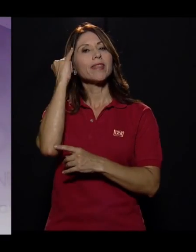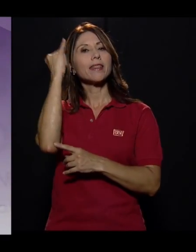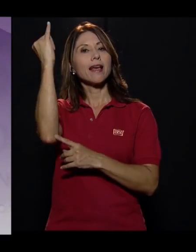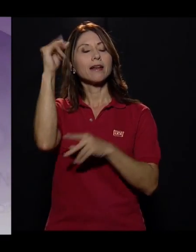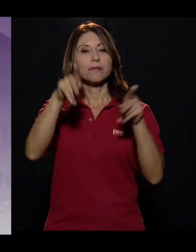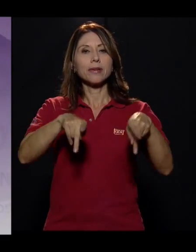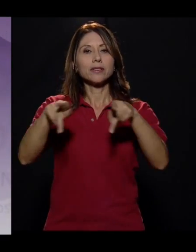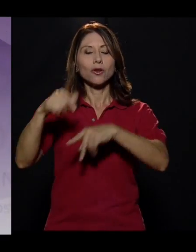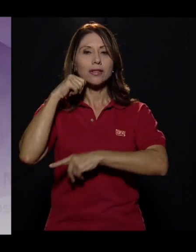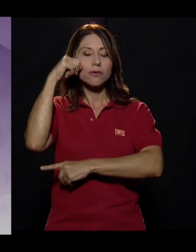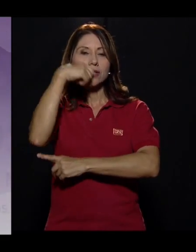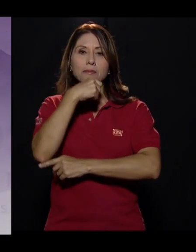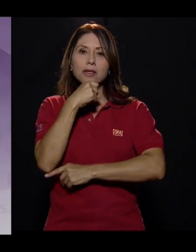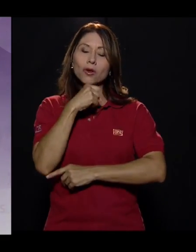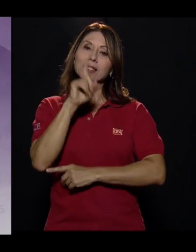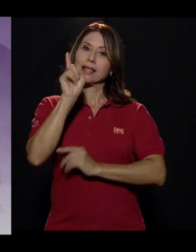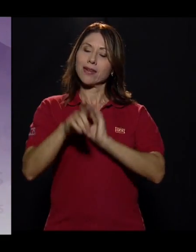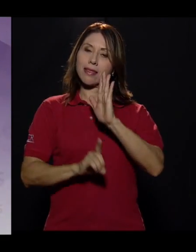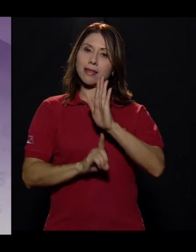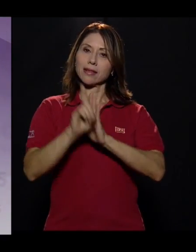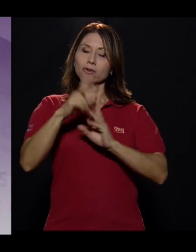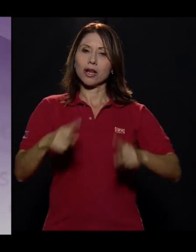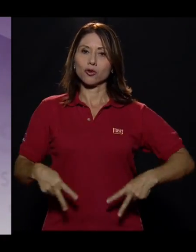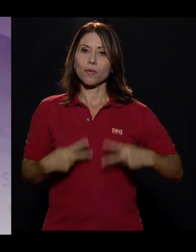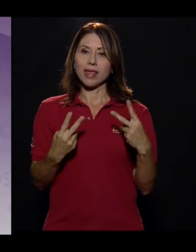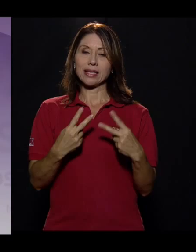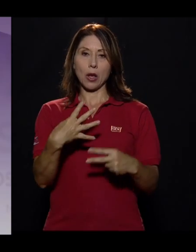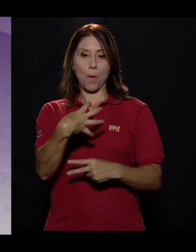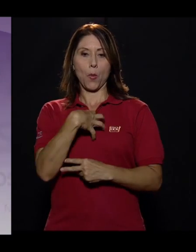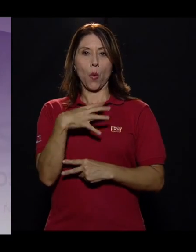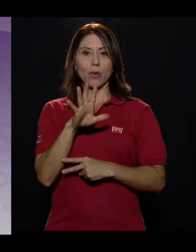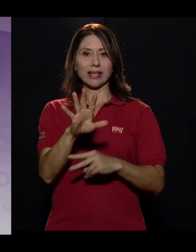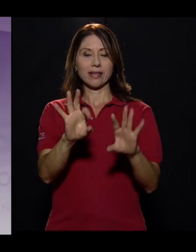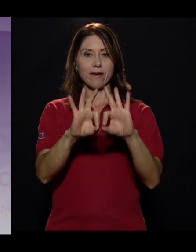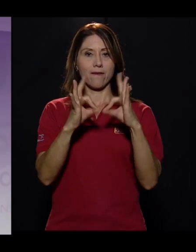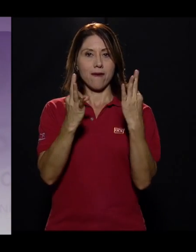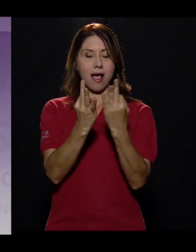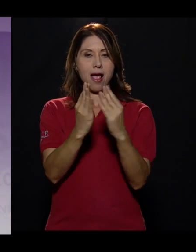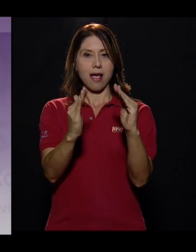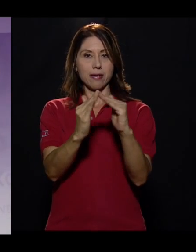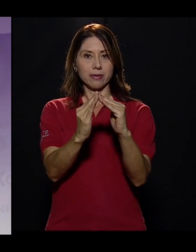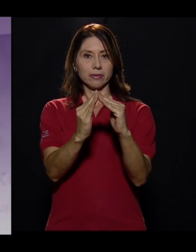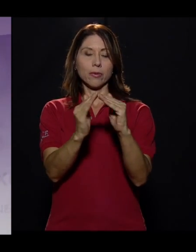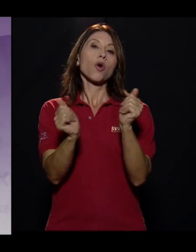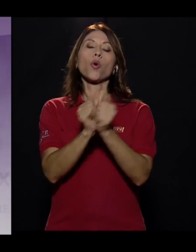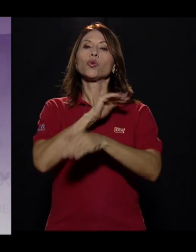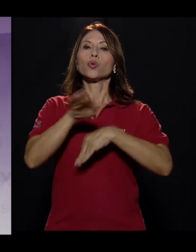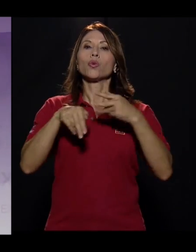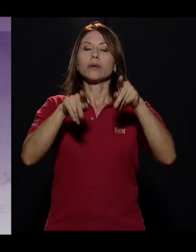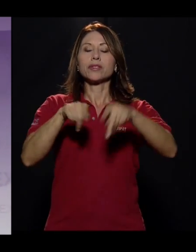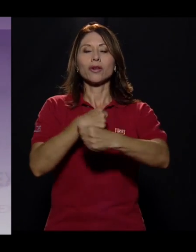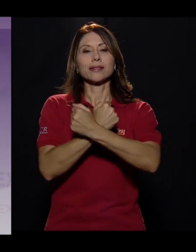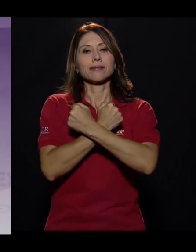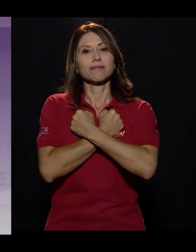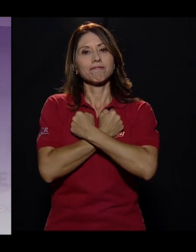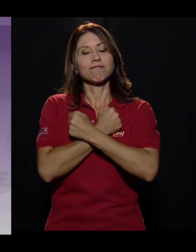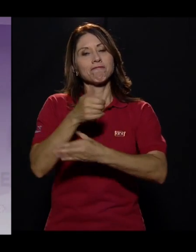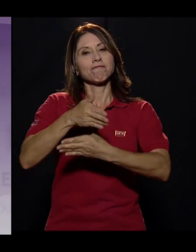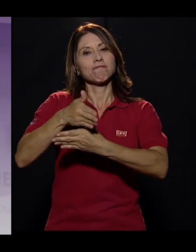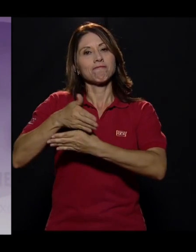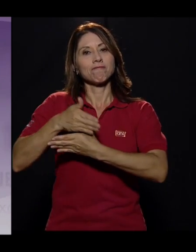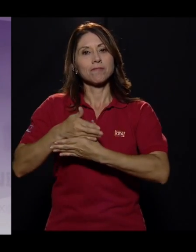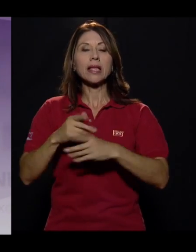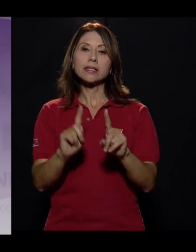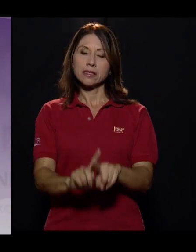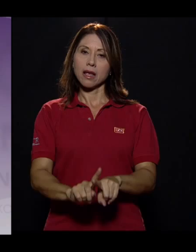Idealmente, las personas adultas mayores deberían desarrollar sus vidas en sus propios hogares, junto a su familia y seres queridos.